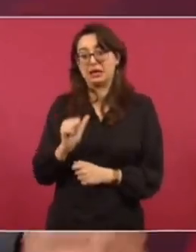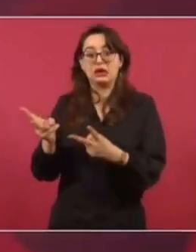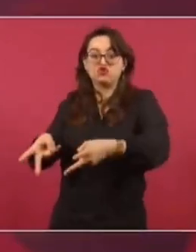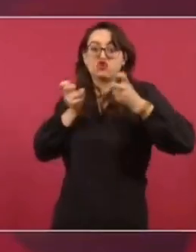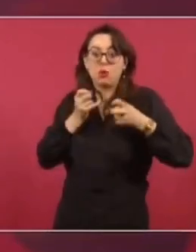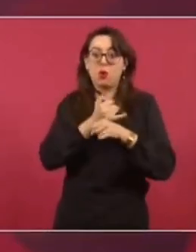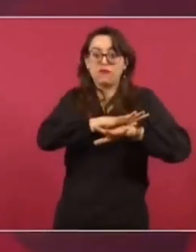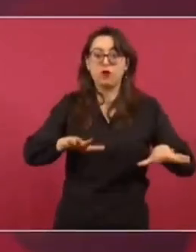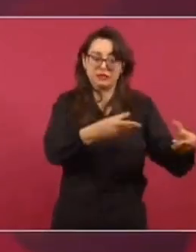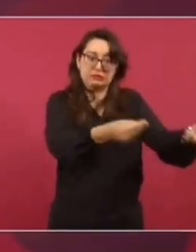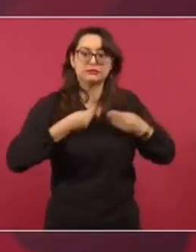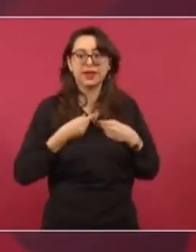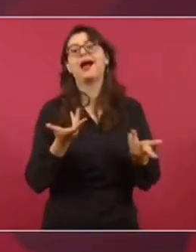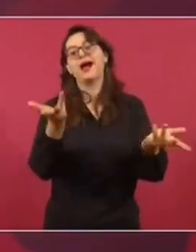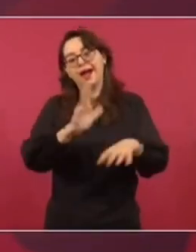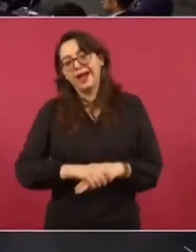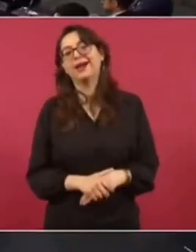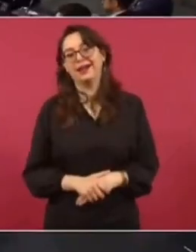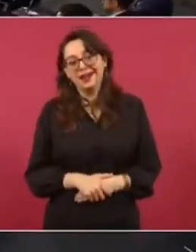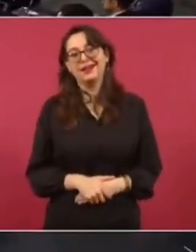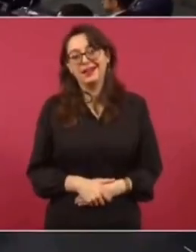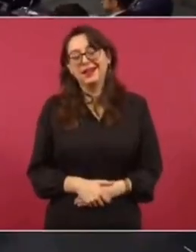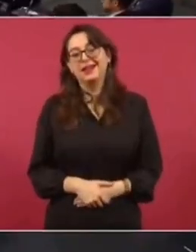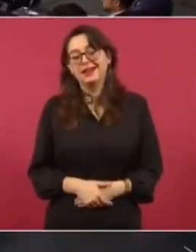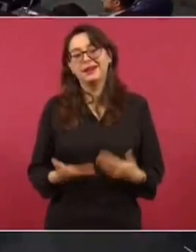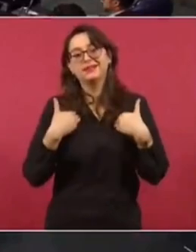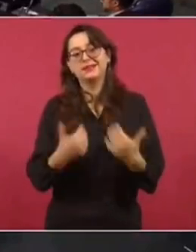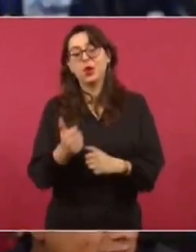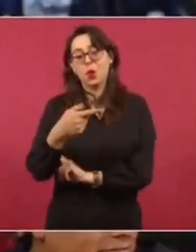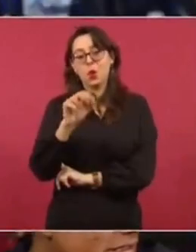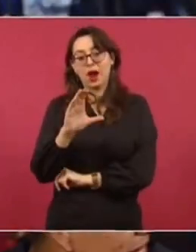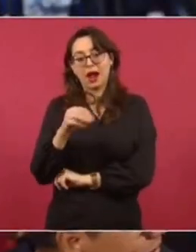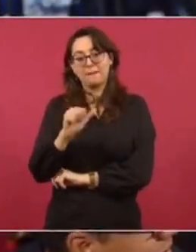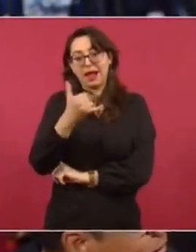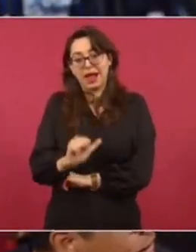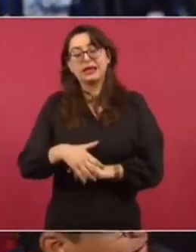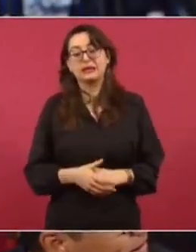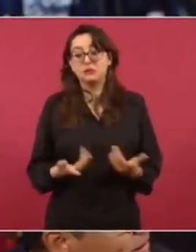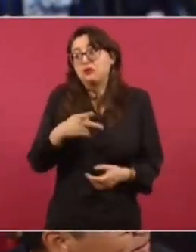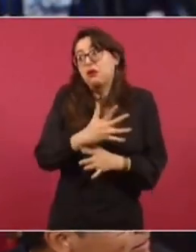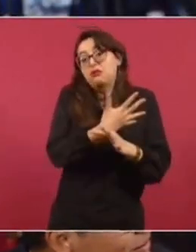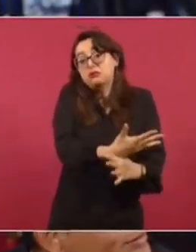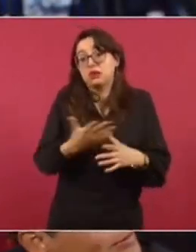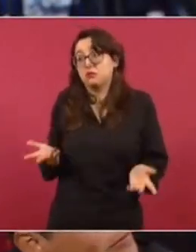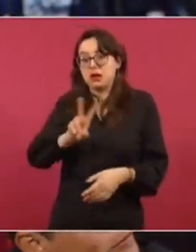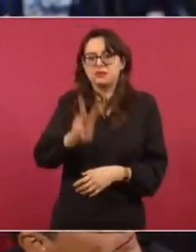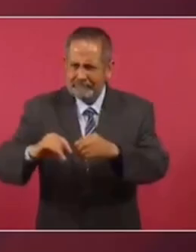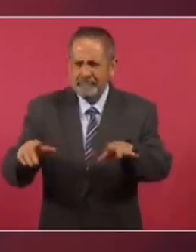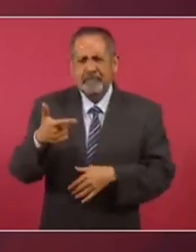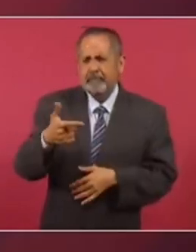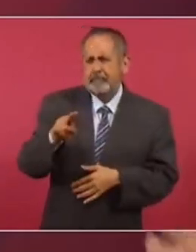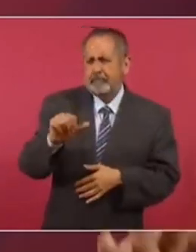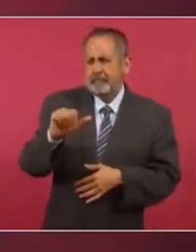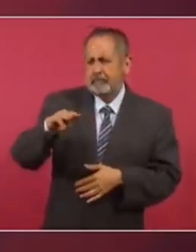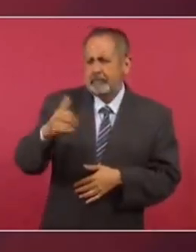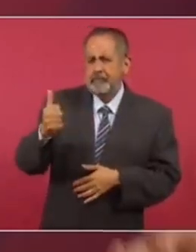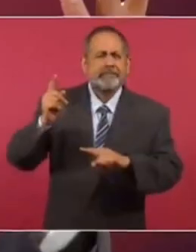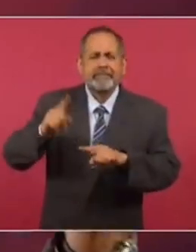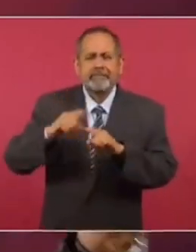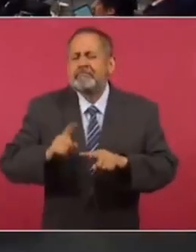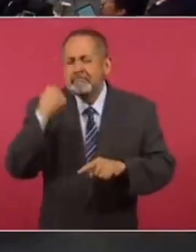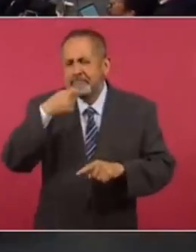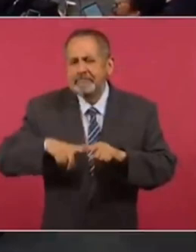fíjese. Ya nos vamos entendiendo. ¿Quién es Guacamaya? Hasta el momento no se desmentido ninguna de las historias que se han publicado. Dígame quién es Guacamaya. ¿Quién hace